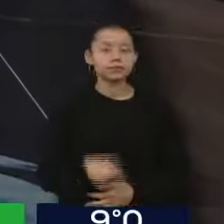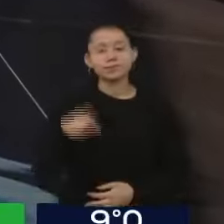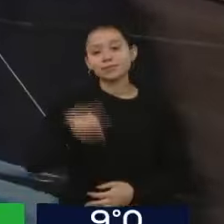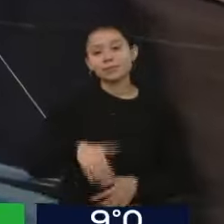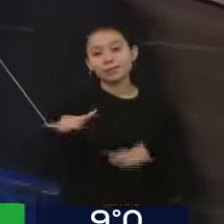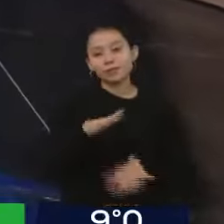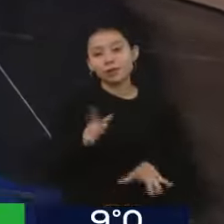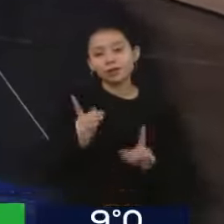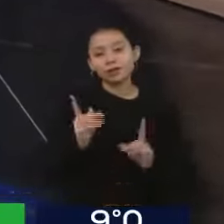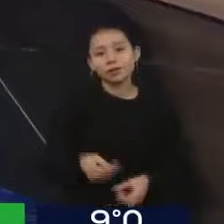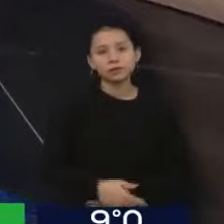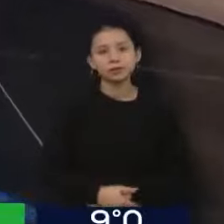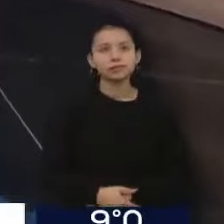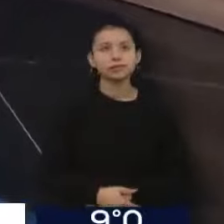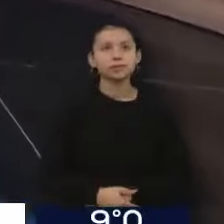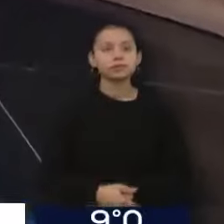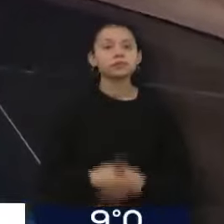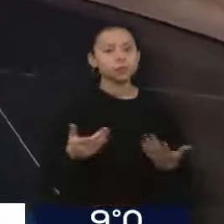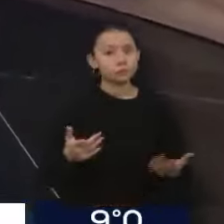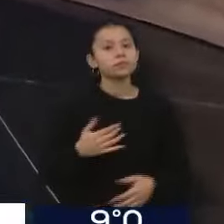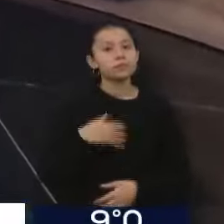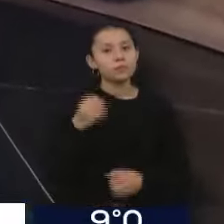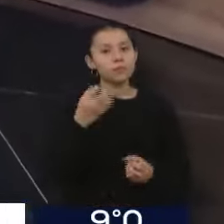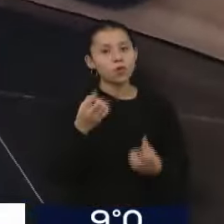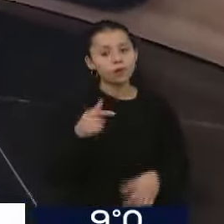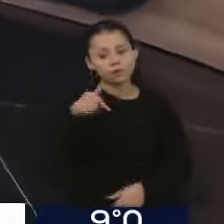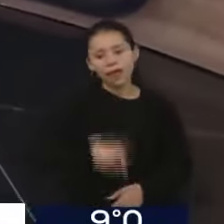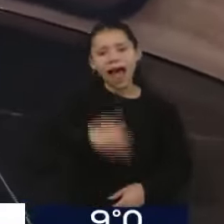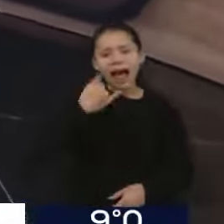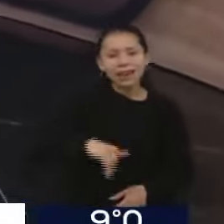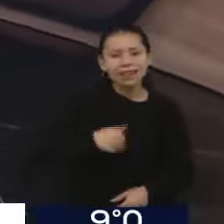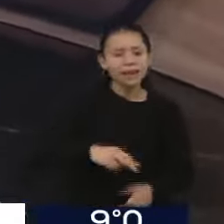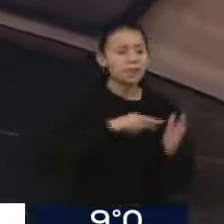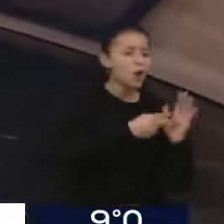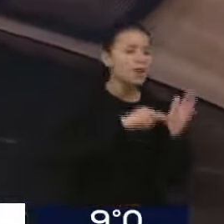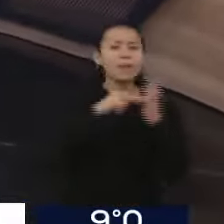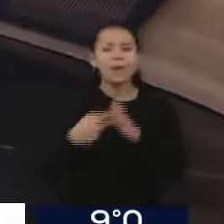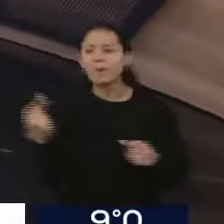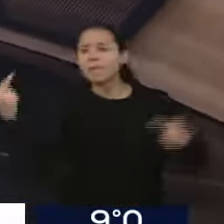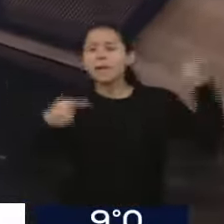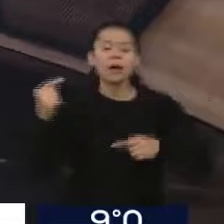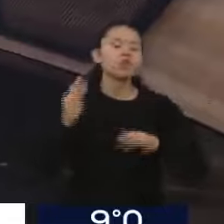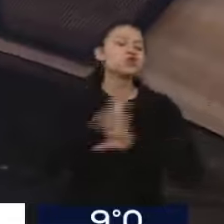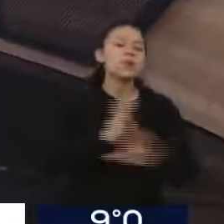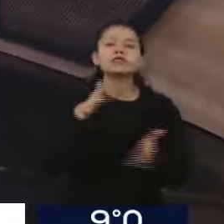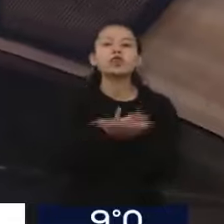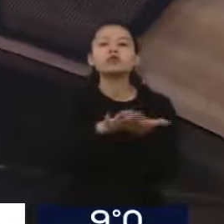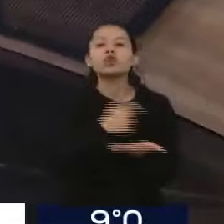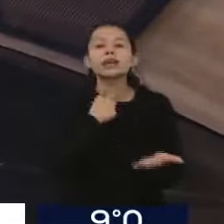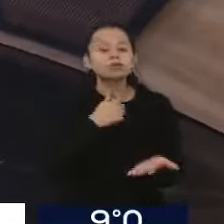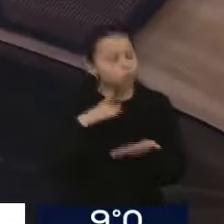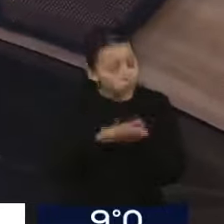Muy bien contextualizado. Por eso que decimos, el argentino de a pie no quiere más pelea, quiere hechos prácticos para que nos solucionen la vida. Hoy debería estar